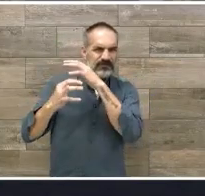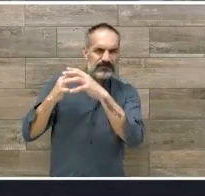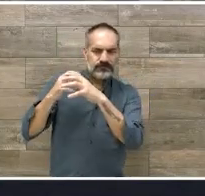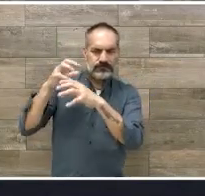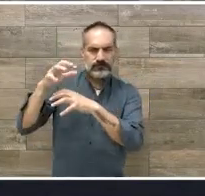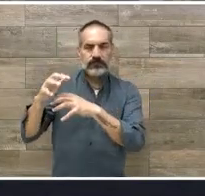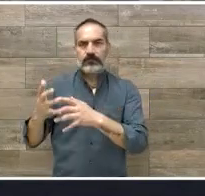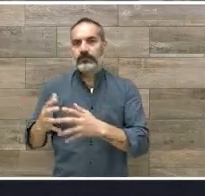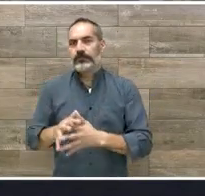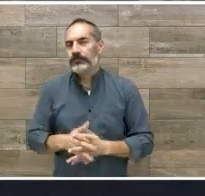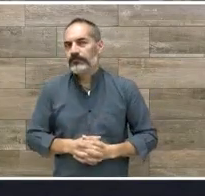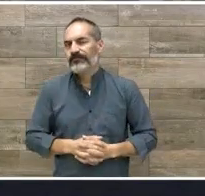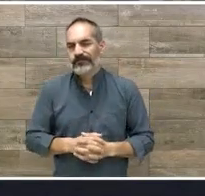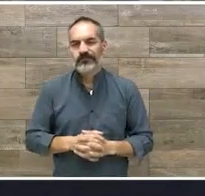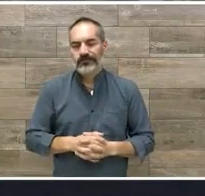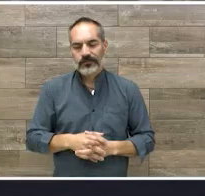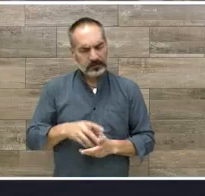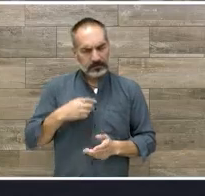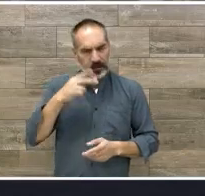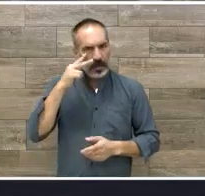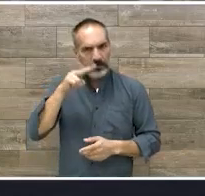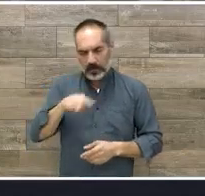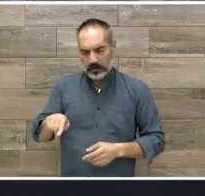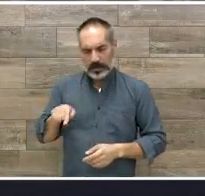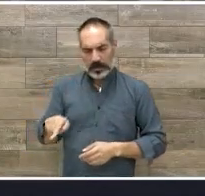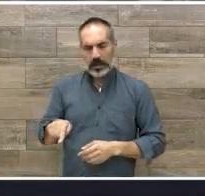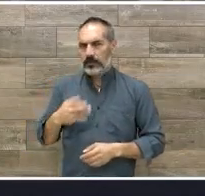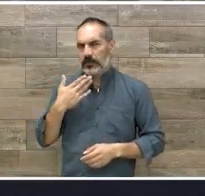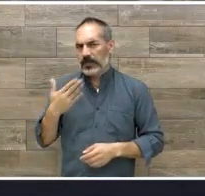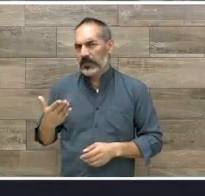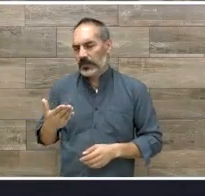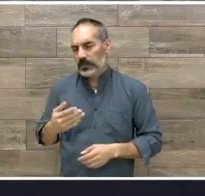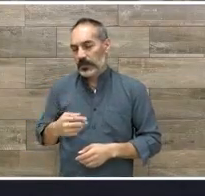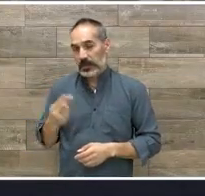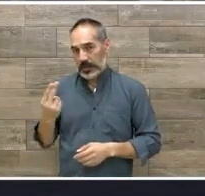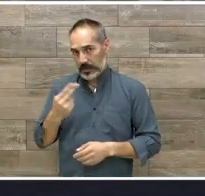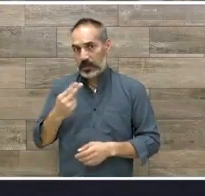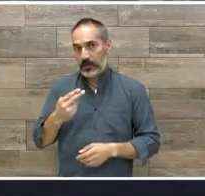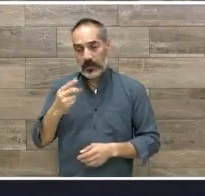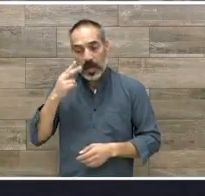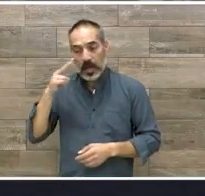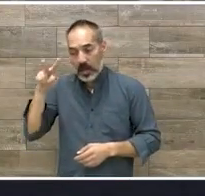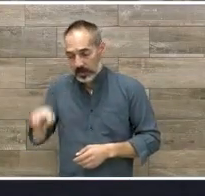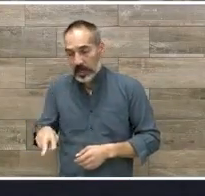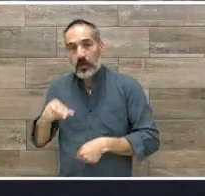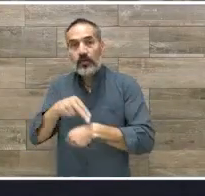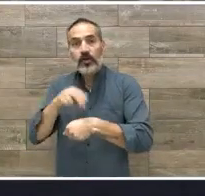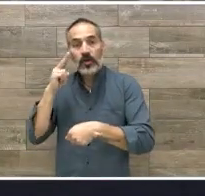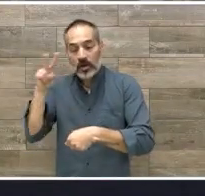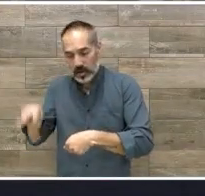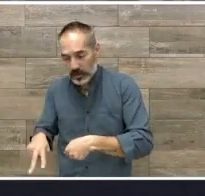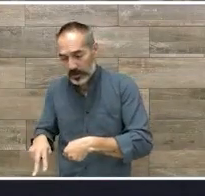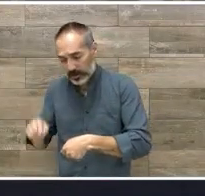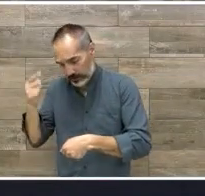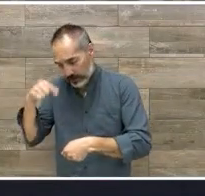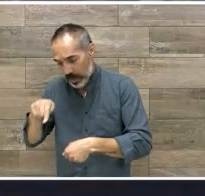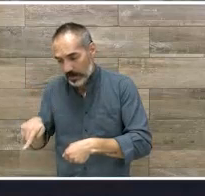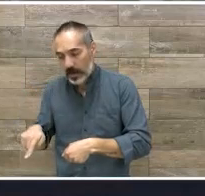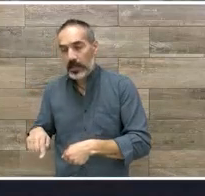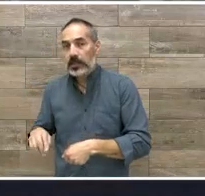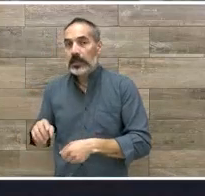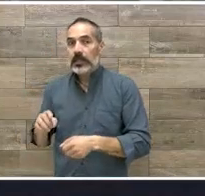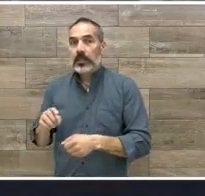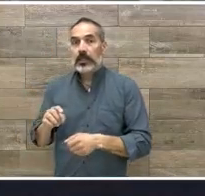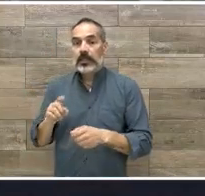algo no va bien, necesito que lo revisen para que yo pueda estar seguro de que pues el